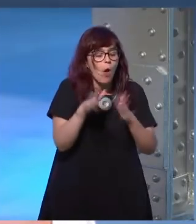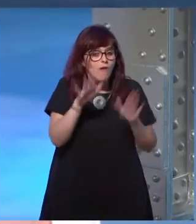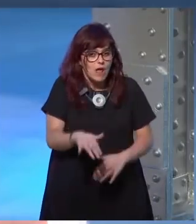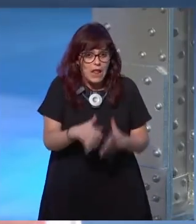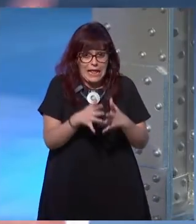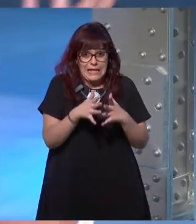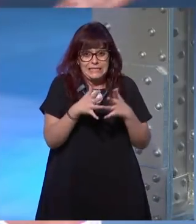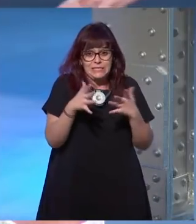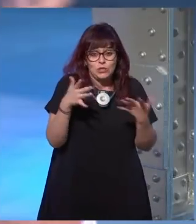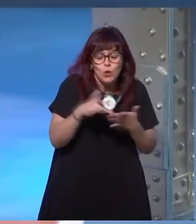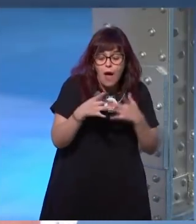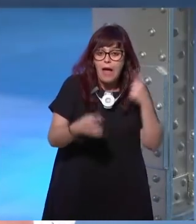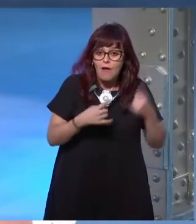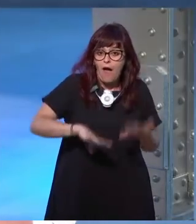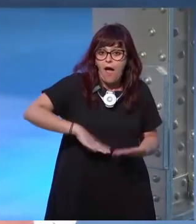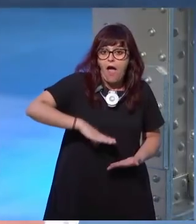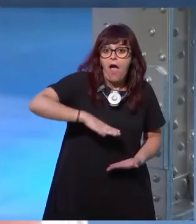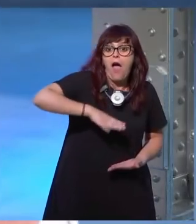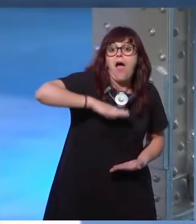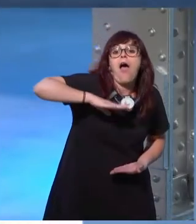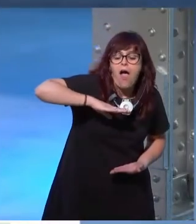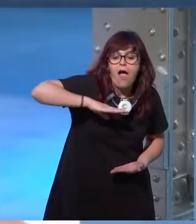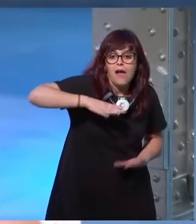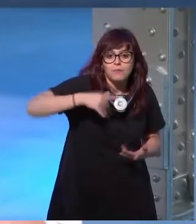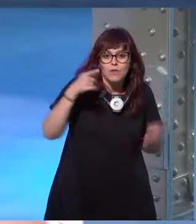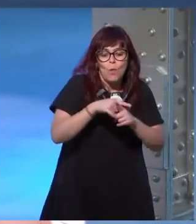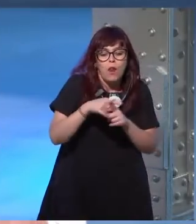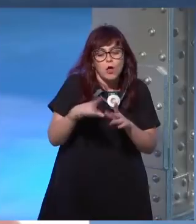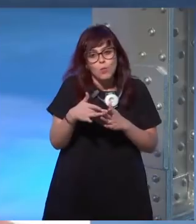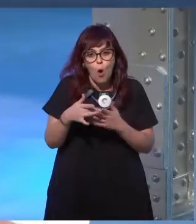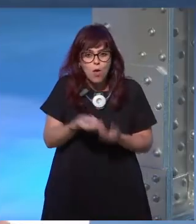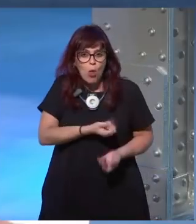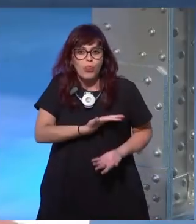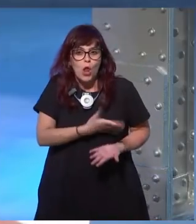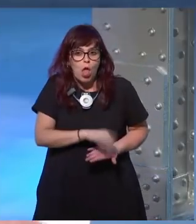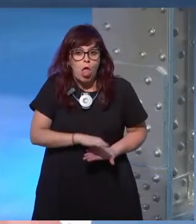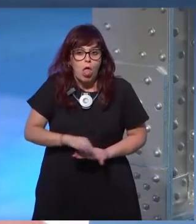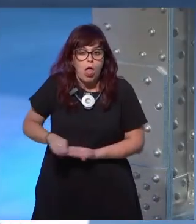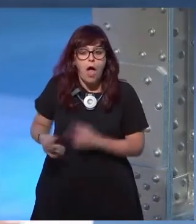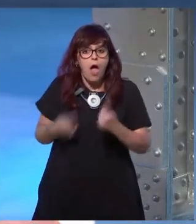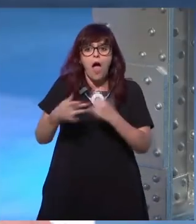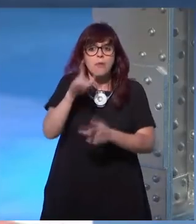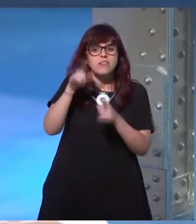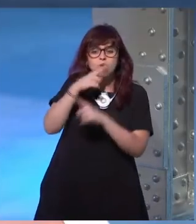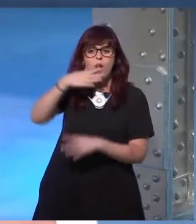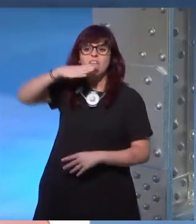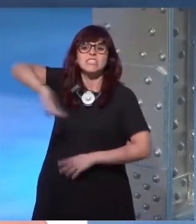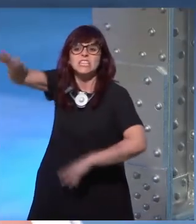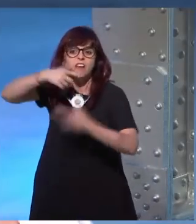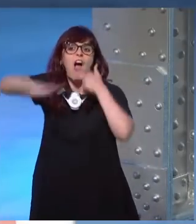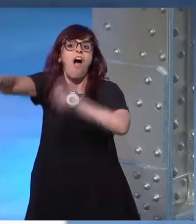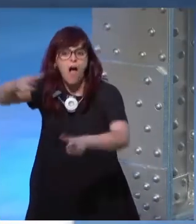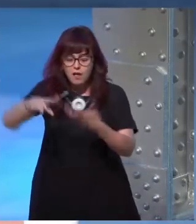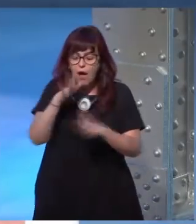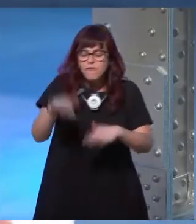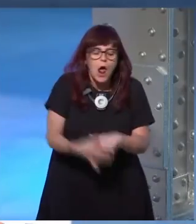cuando me estaba recargando estaba recopilando emociones y empezaba a gritar por la calle fascistas y eso solo